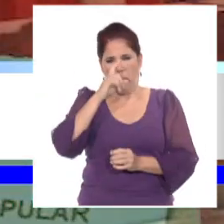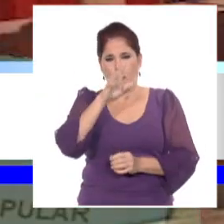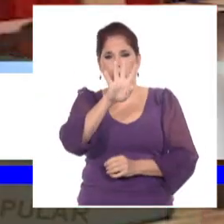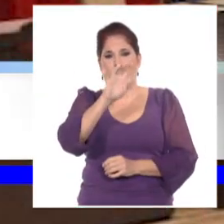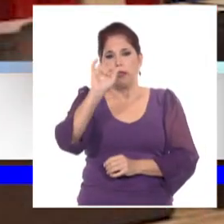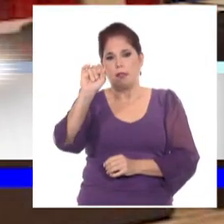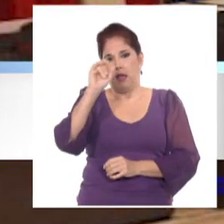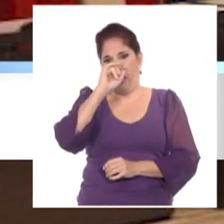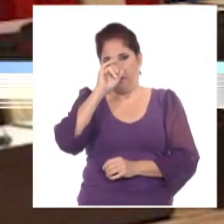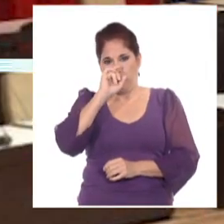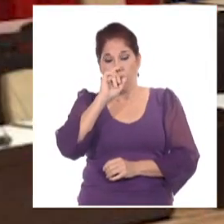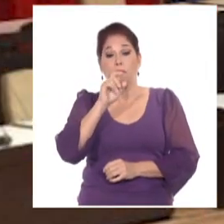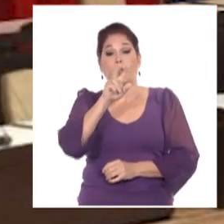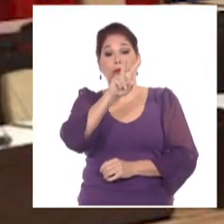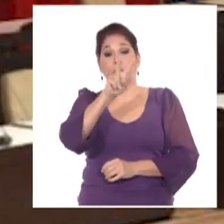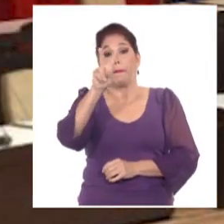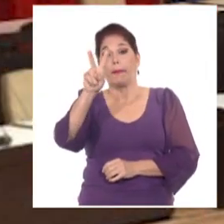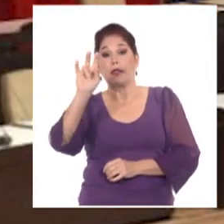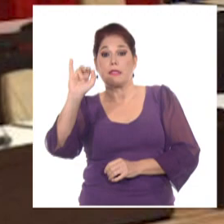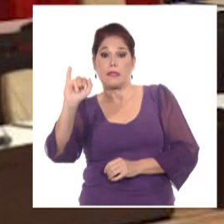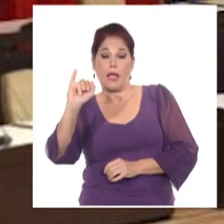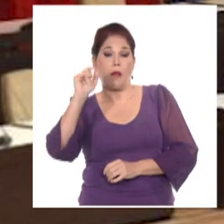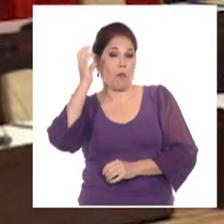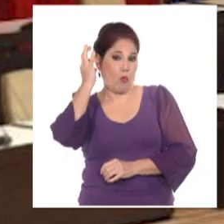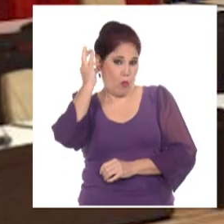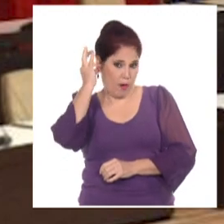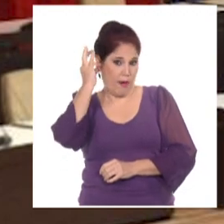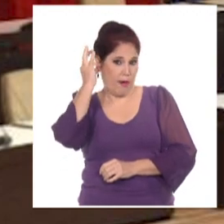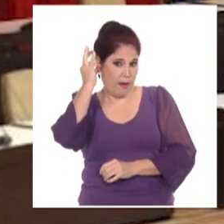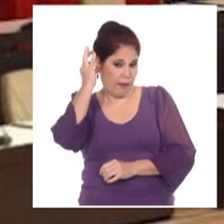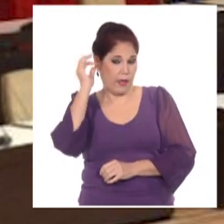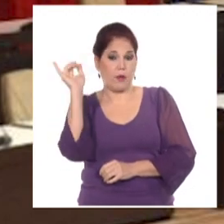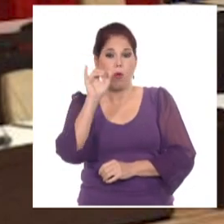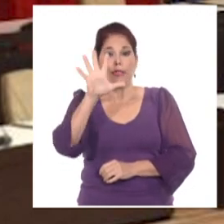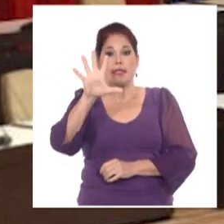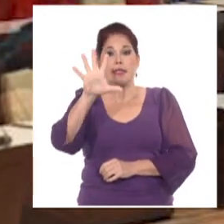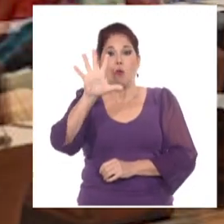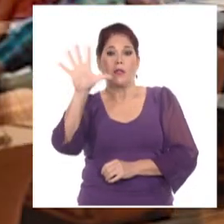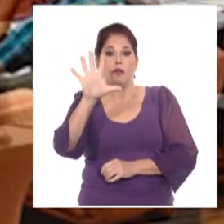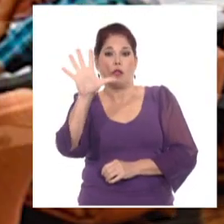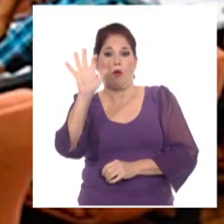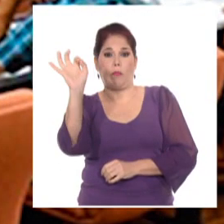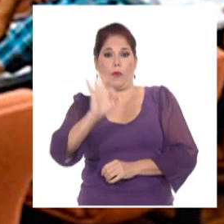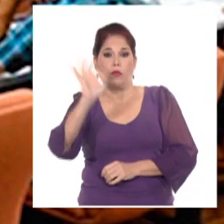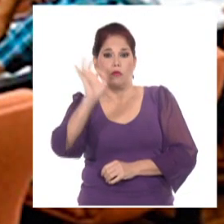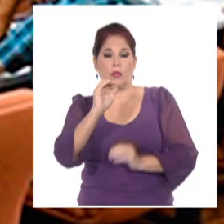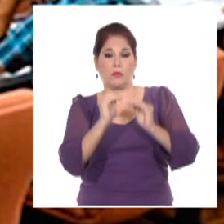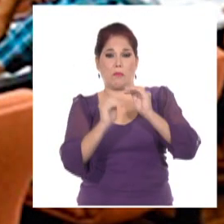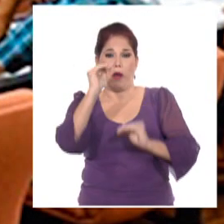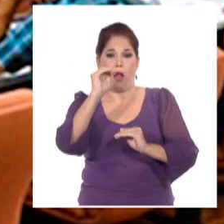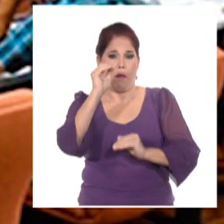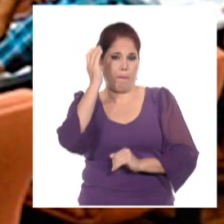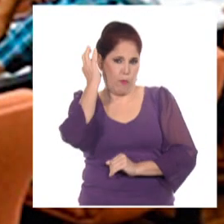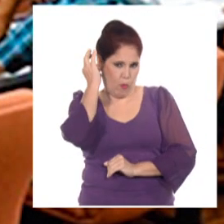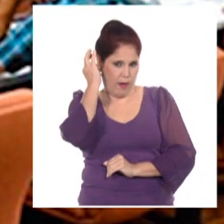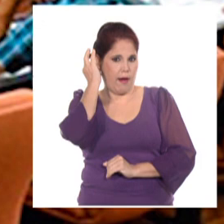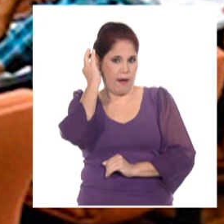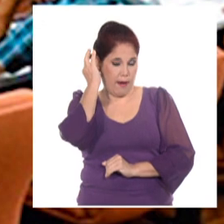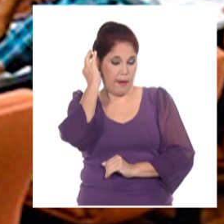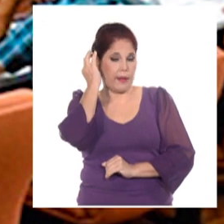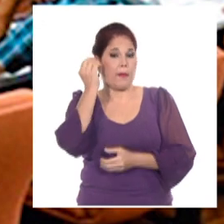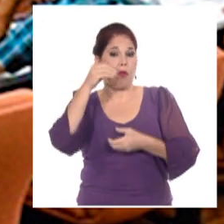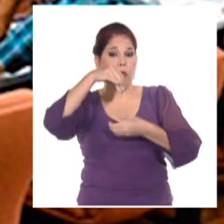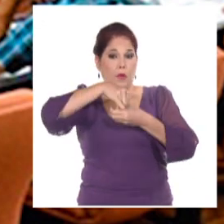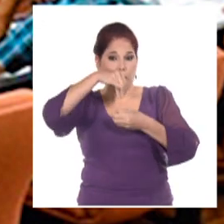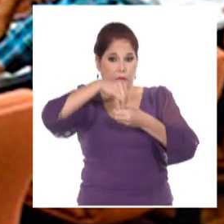años, 226 son mujeres, lo que equivale al 55,74% de quienes integran el